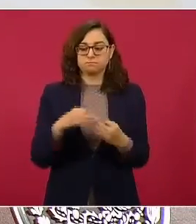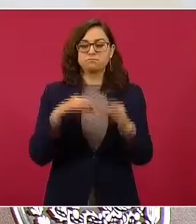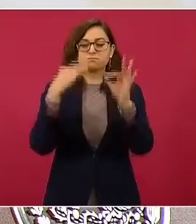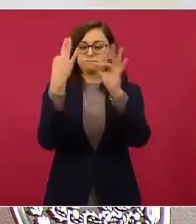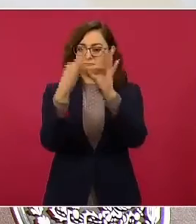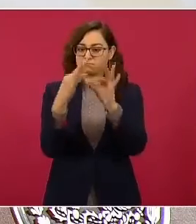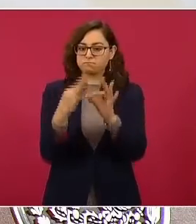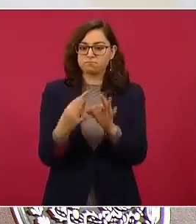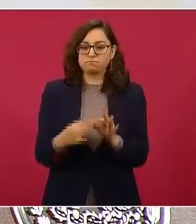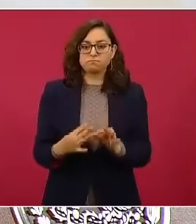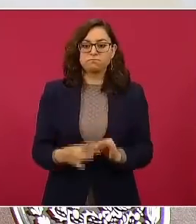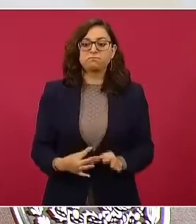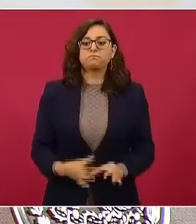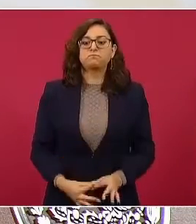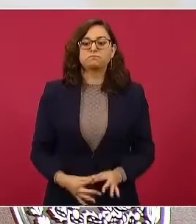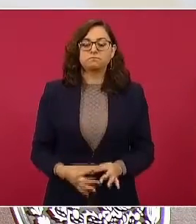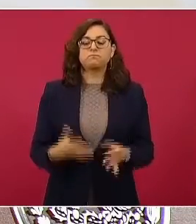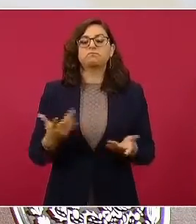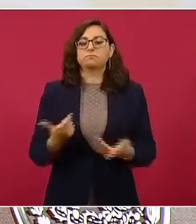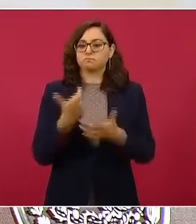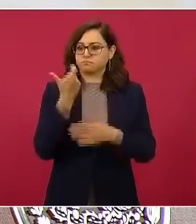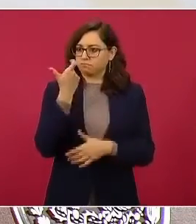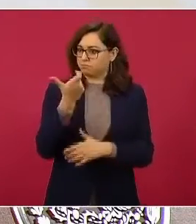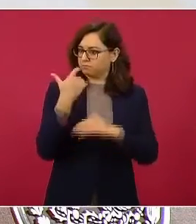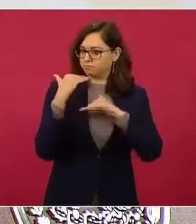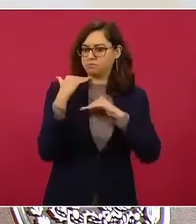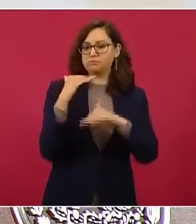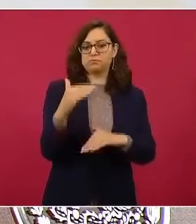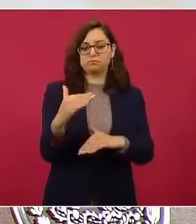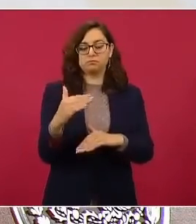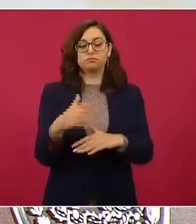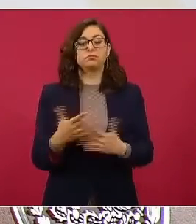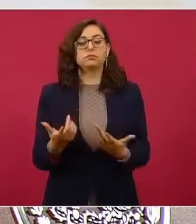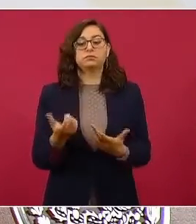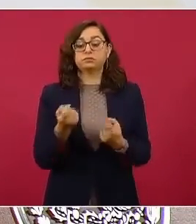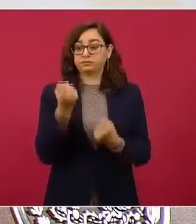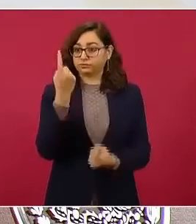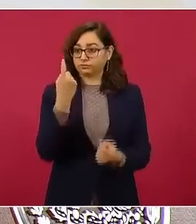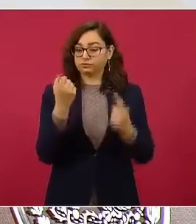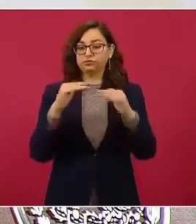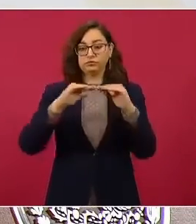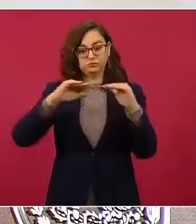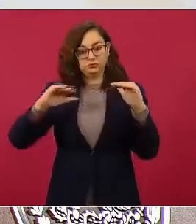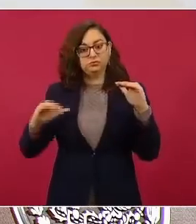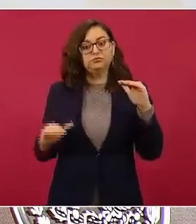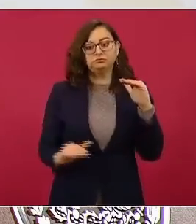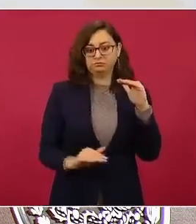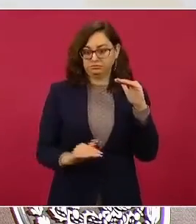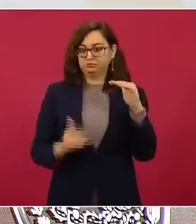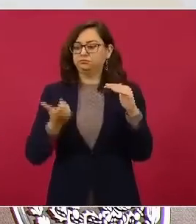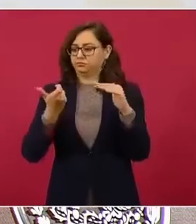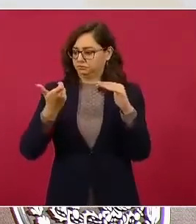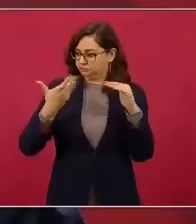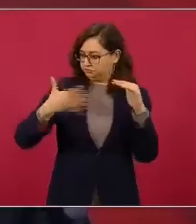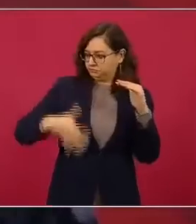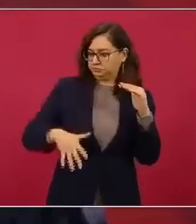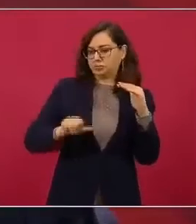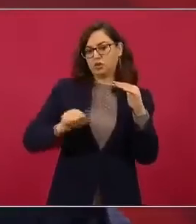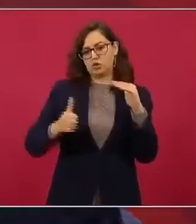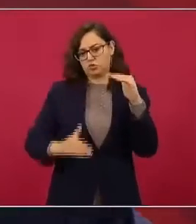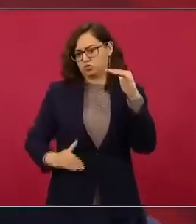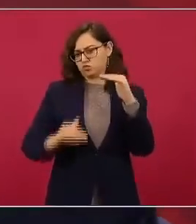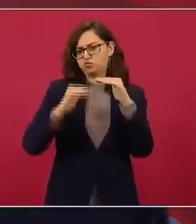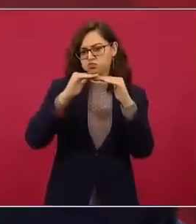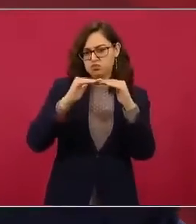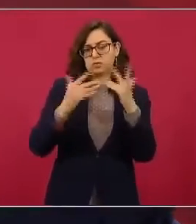cabalmente con la política de precios máximos. Algunos dando por abajo, qué bueno que sigan dando por abajo. ¿Quién es